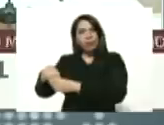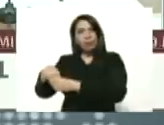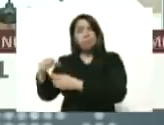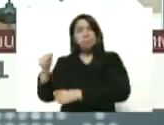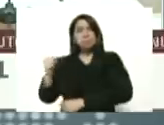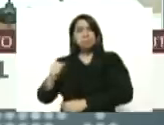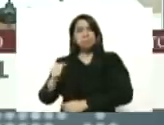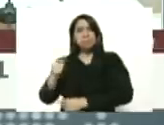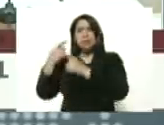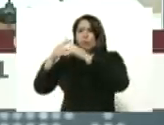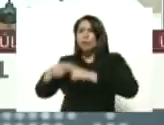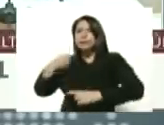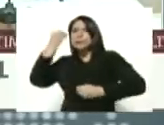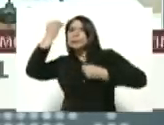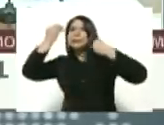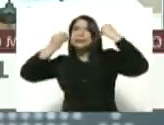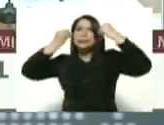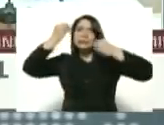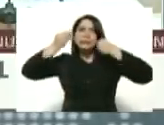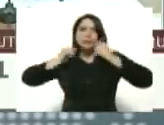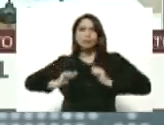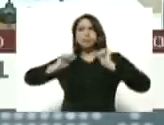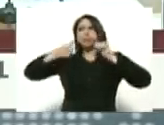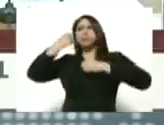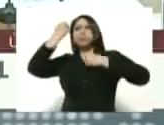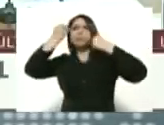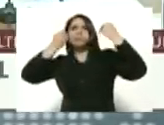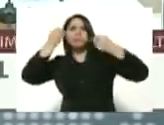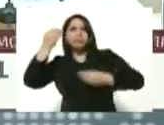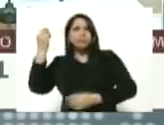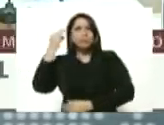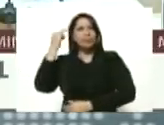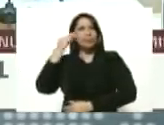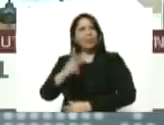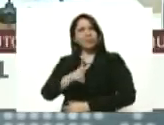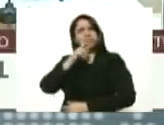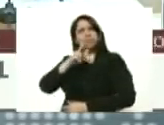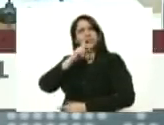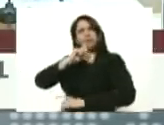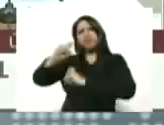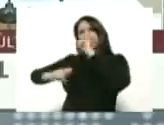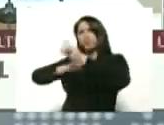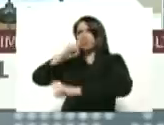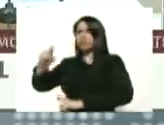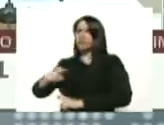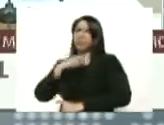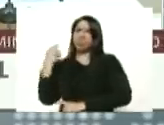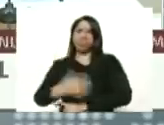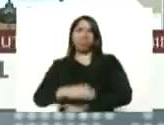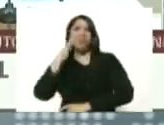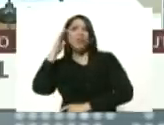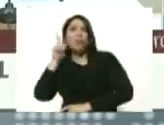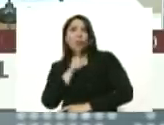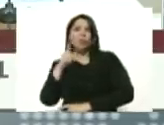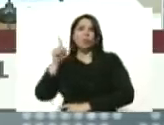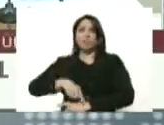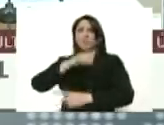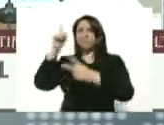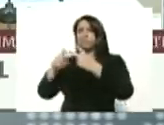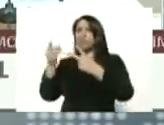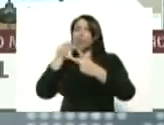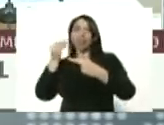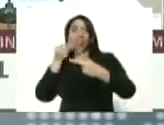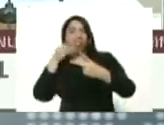lo calcularon empezaron a pensar las mentes perversas del asesino de Leopoldo López del criminal del